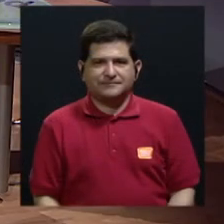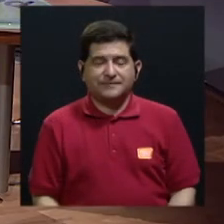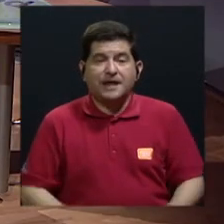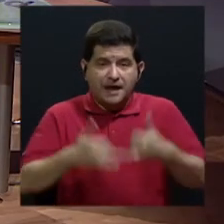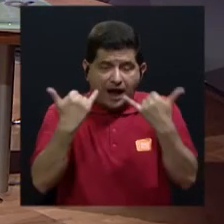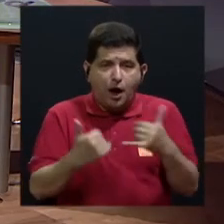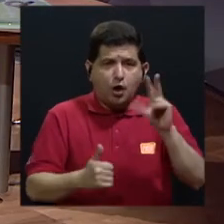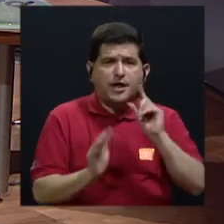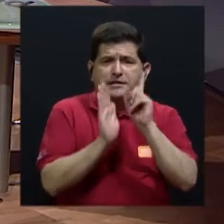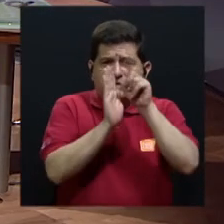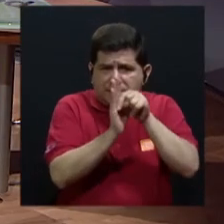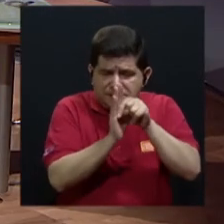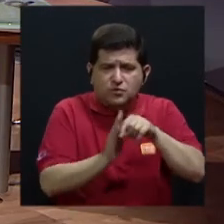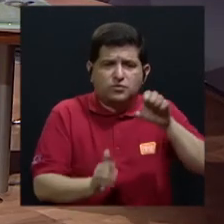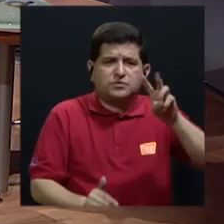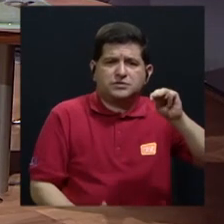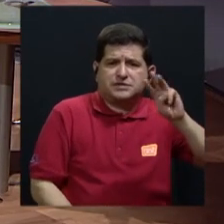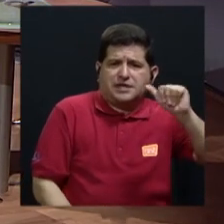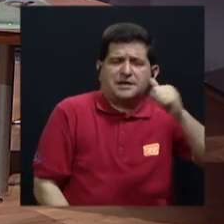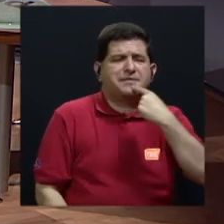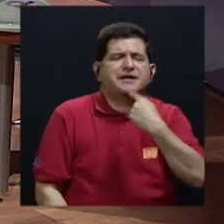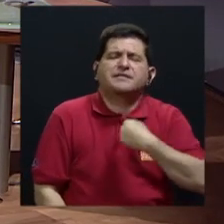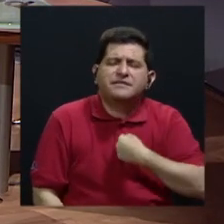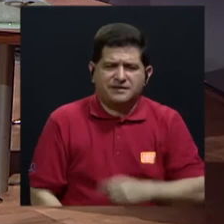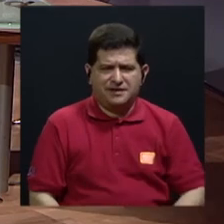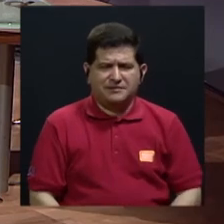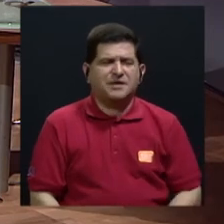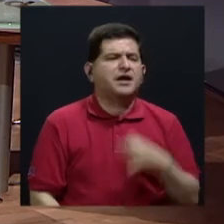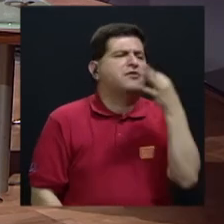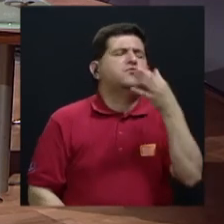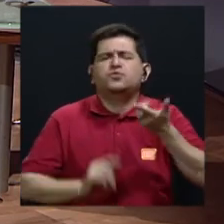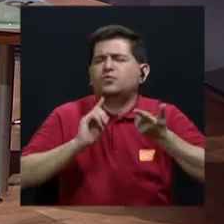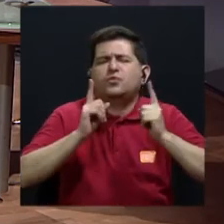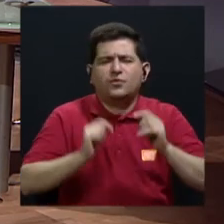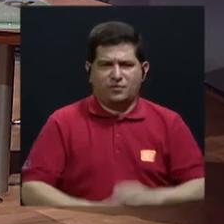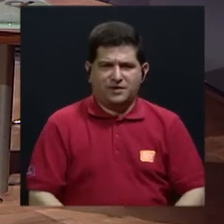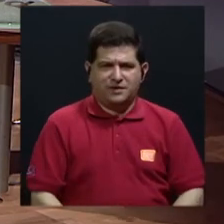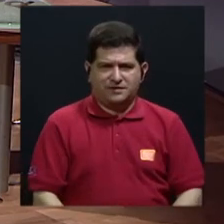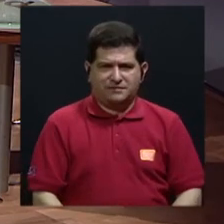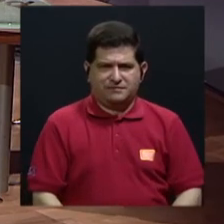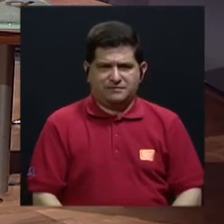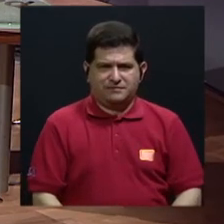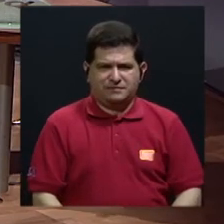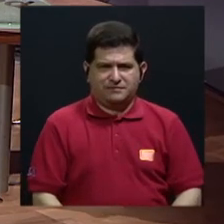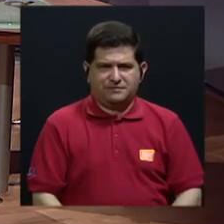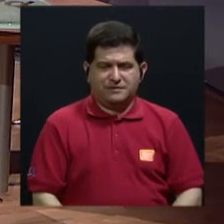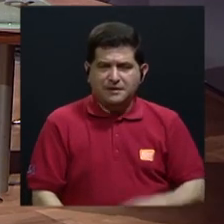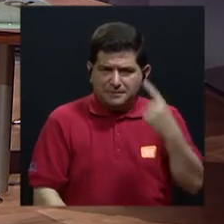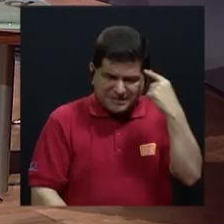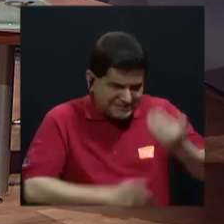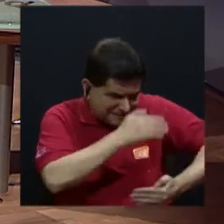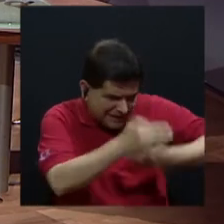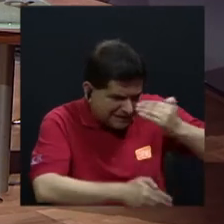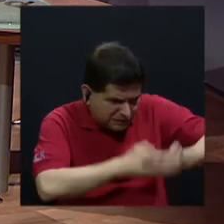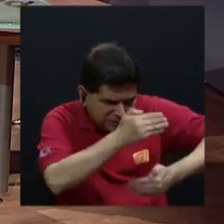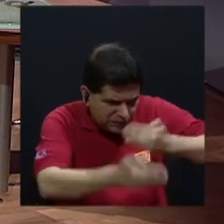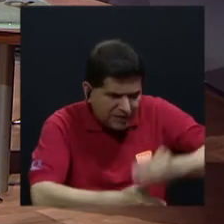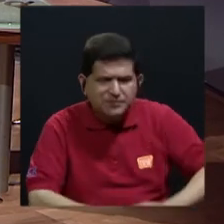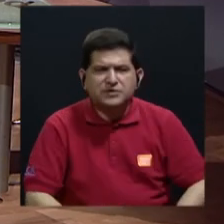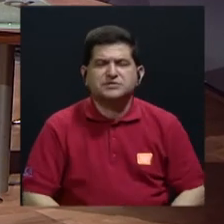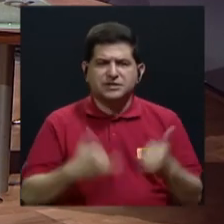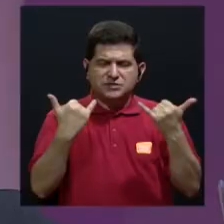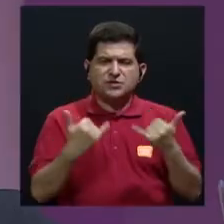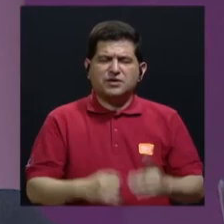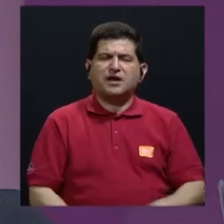en 30 segundos, Emma, ¿puedes decirnos hacia dónde vamos en el proceso que se está